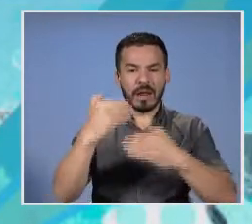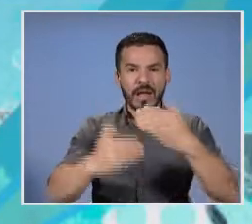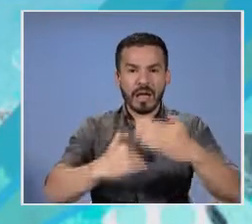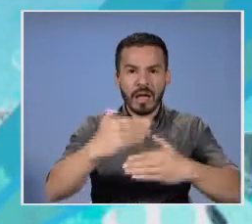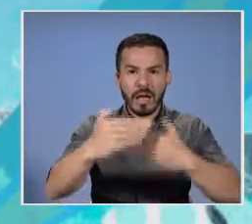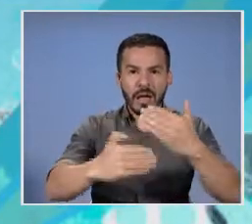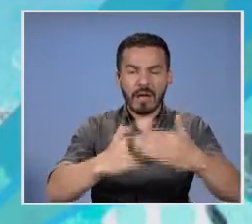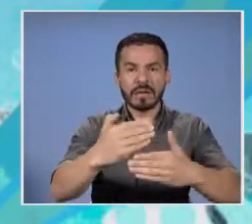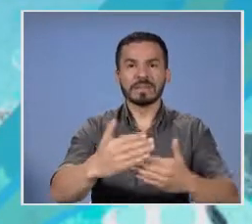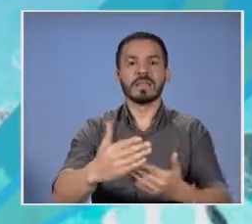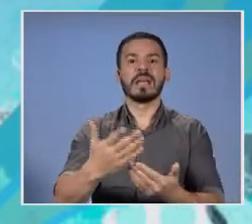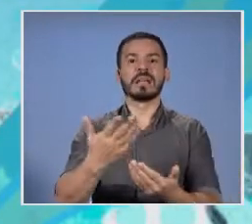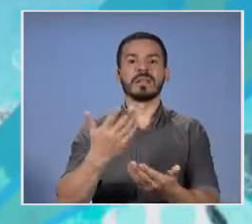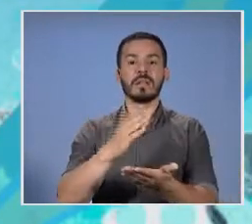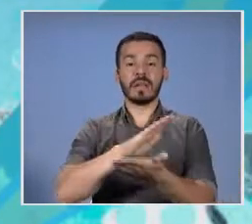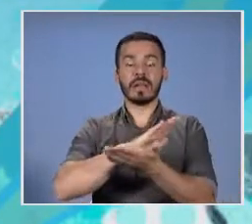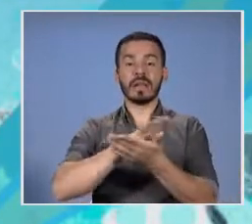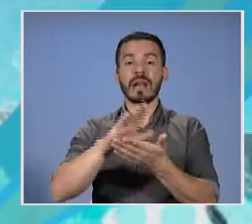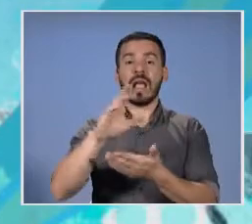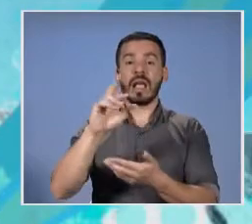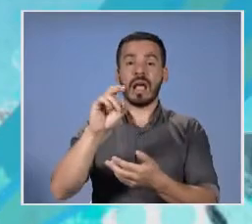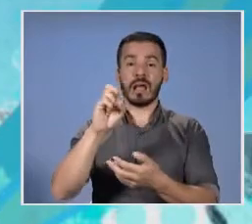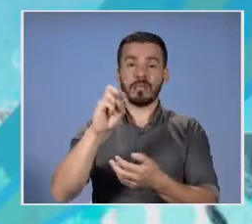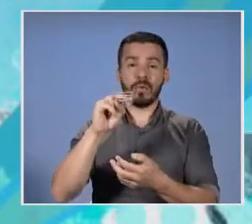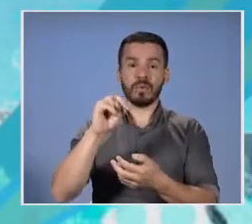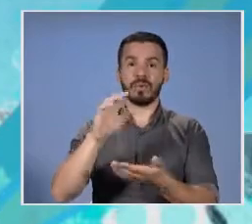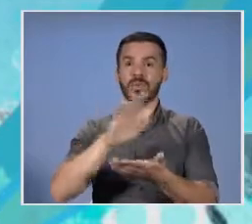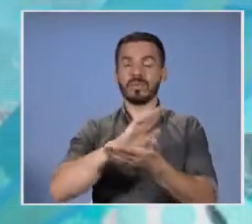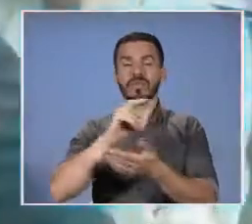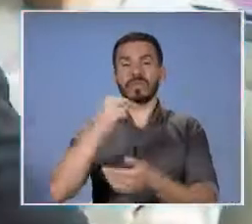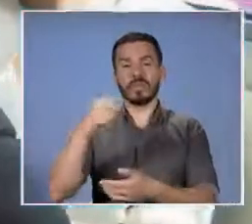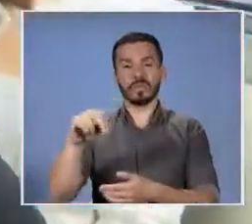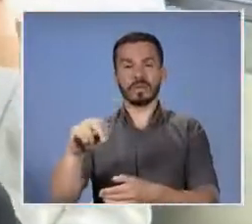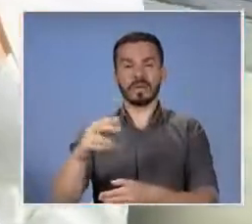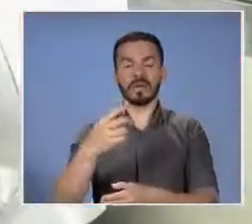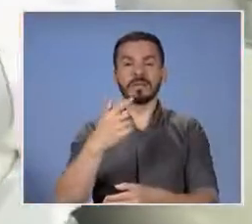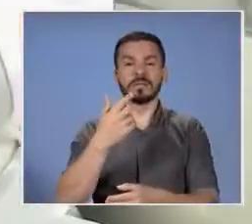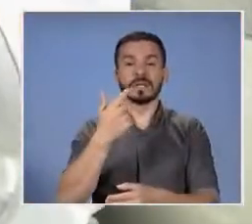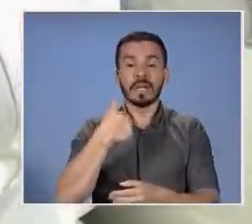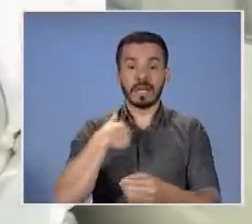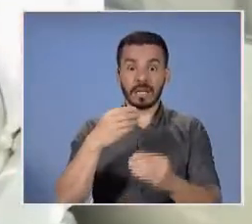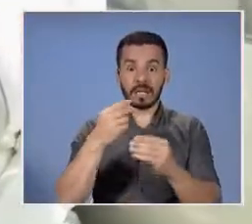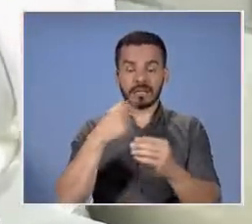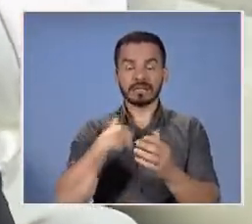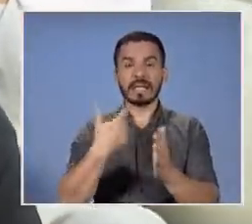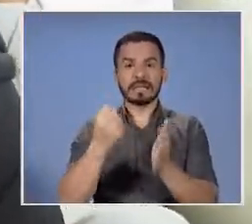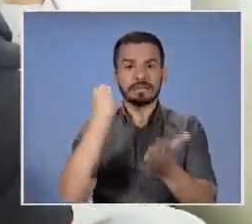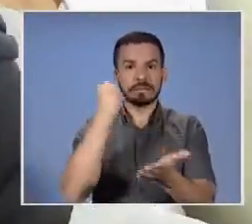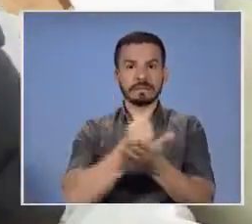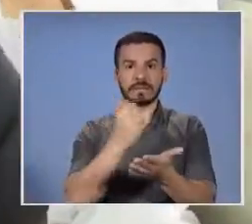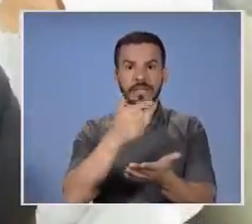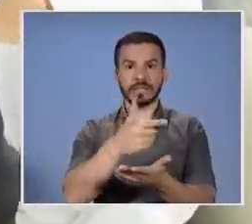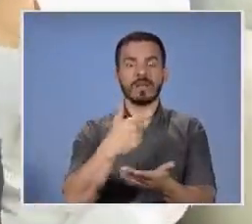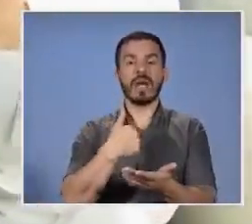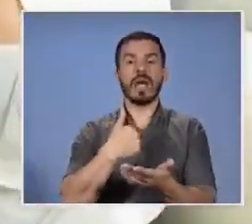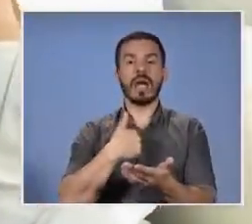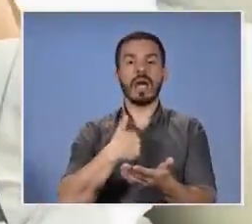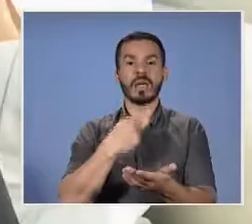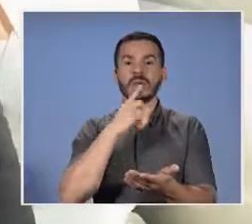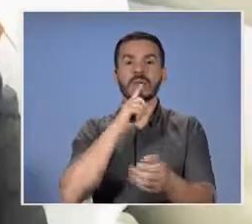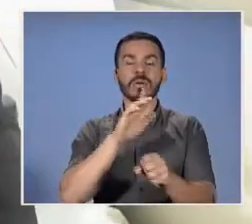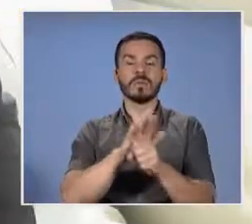en la carbono neutralidad. Recordemos que además la organización del traspaso tiene ese sello y que hay